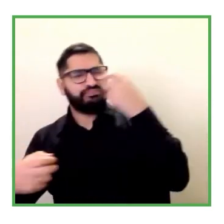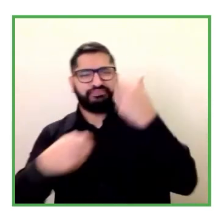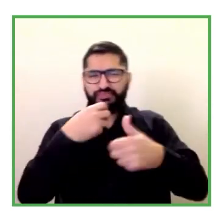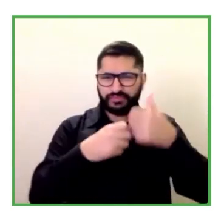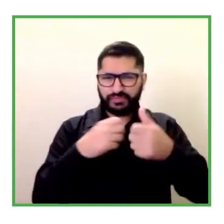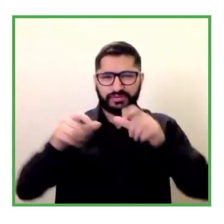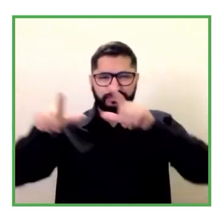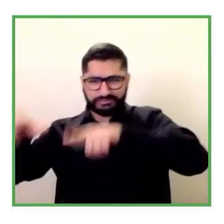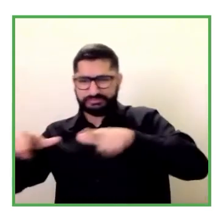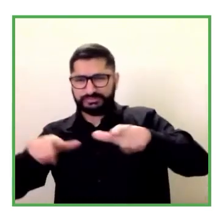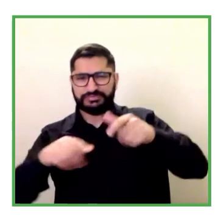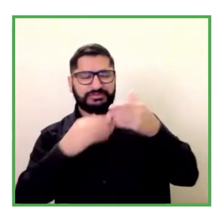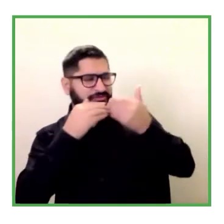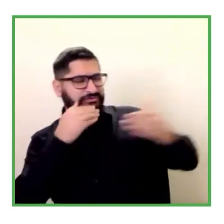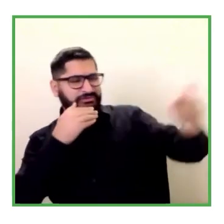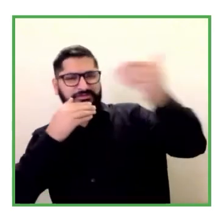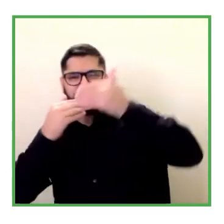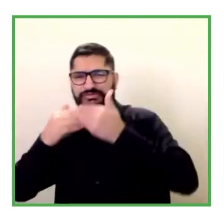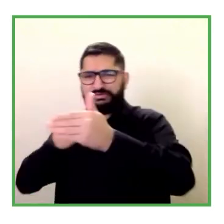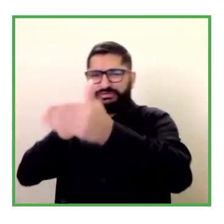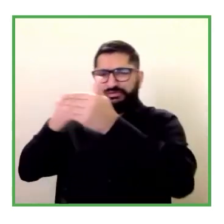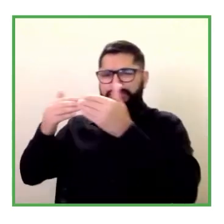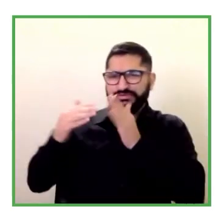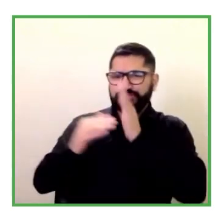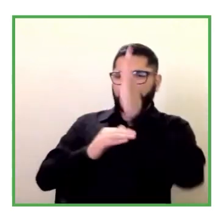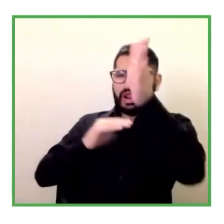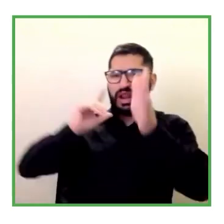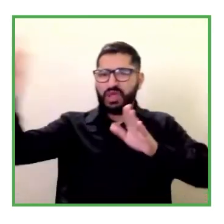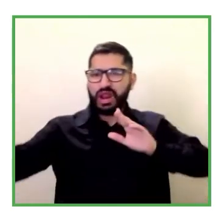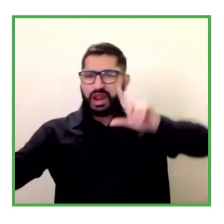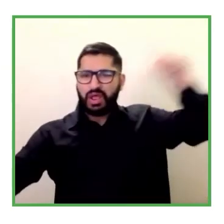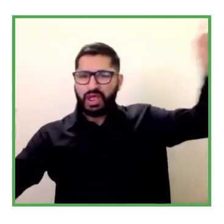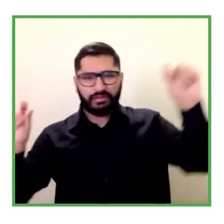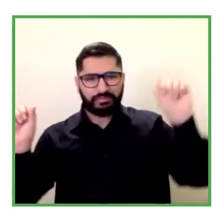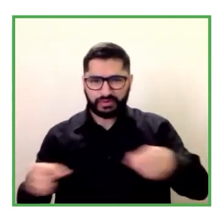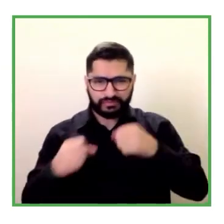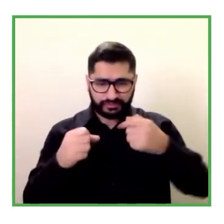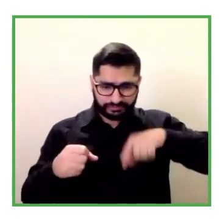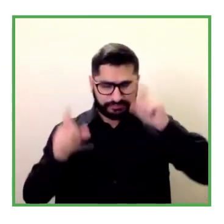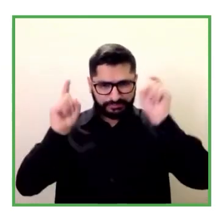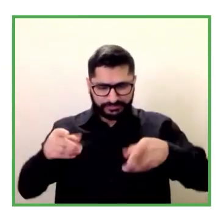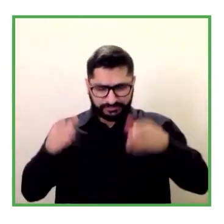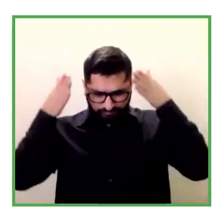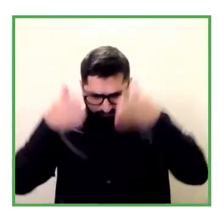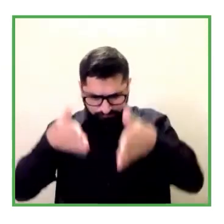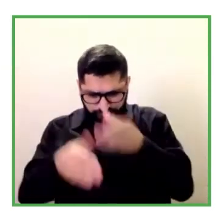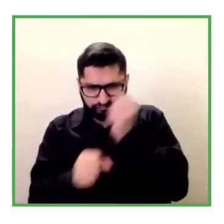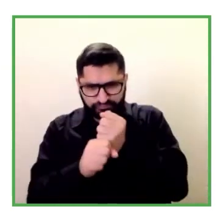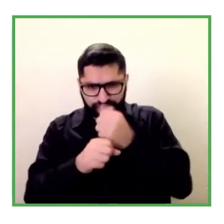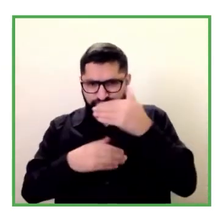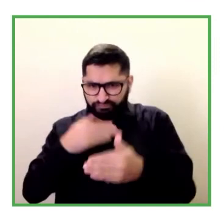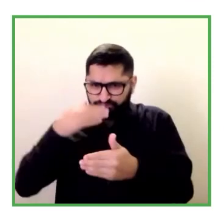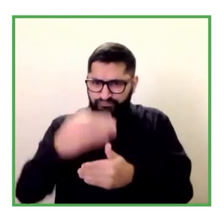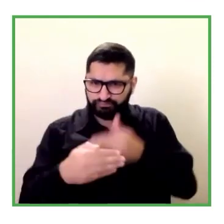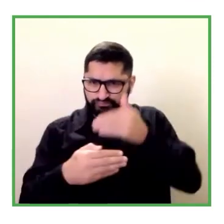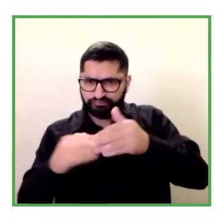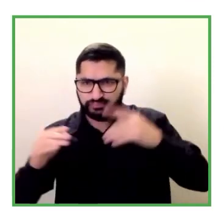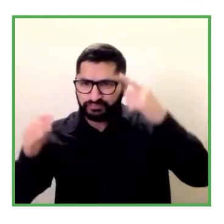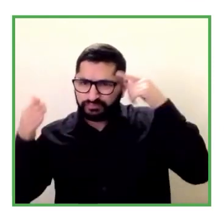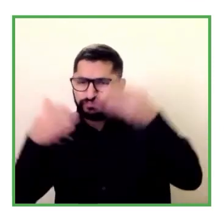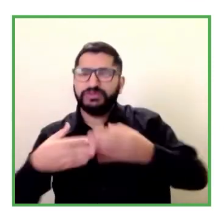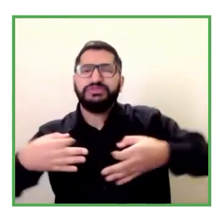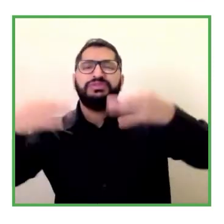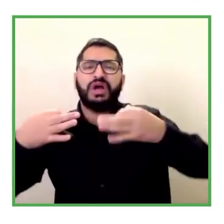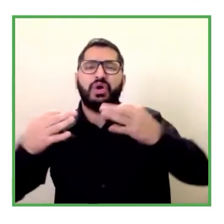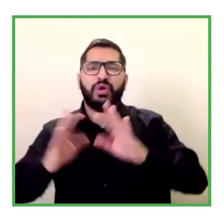físico pero de todas formas estamos trabajando también en otros proyectos que seguramente pondremos en marcha junto con algunas campañas de bien público que